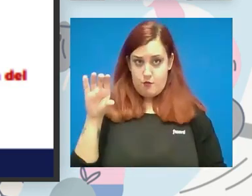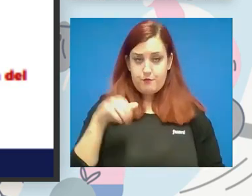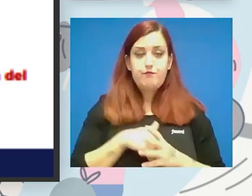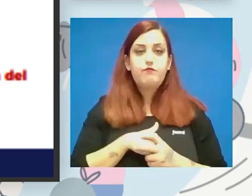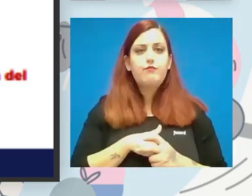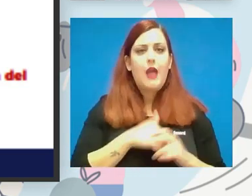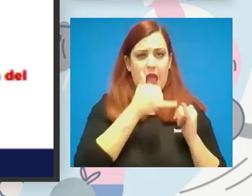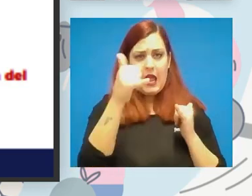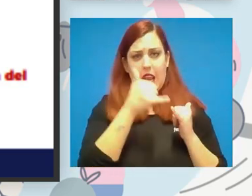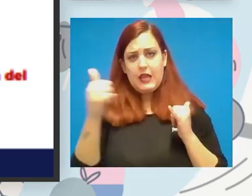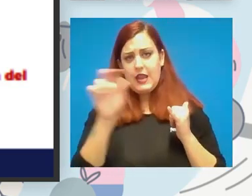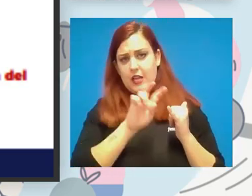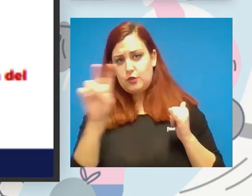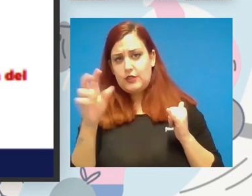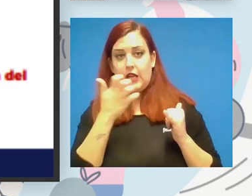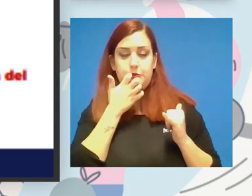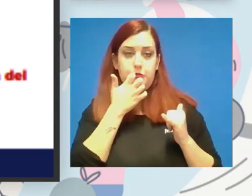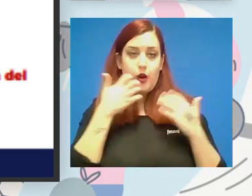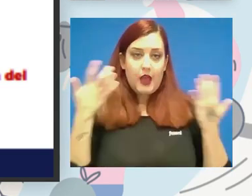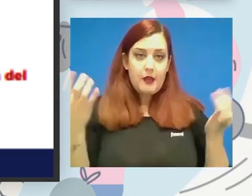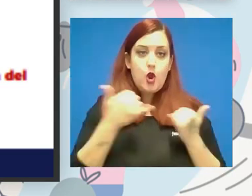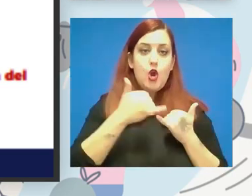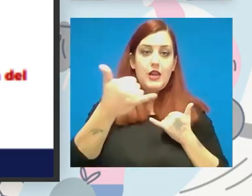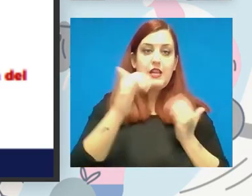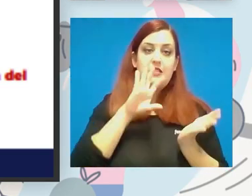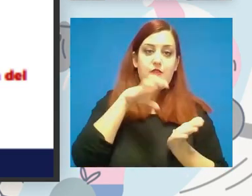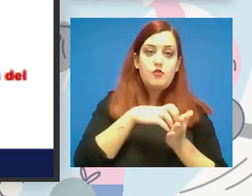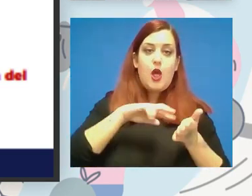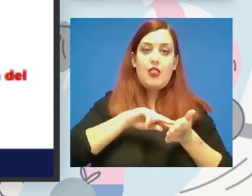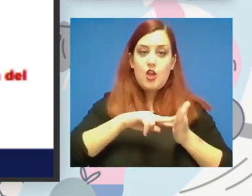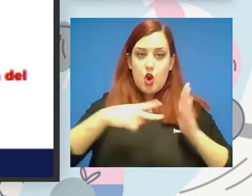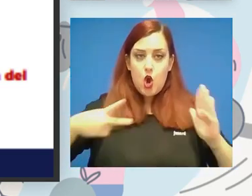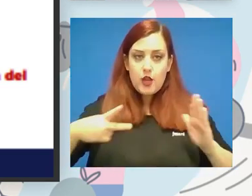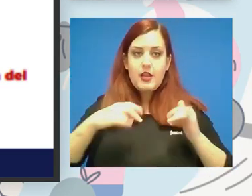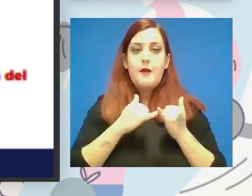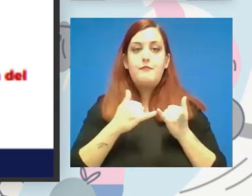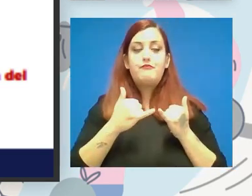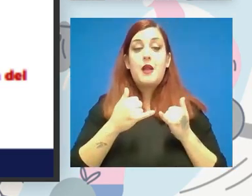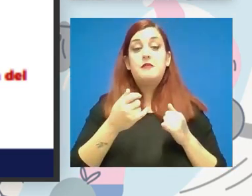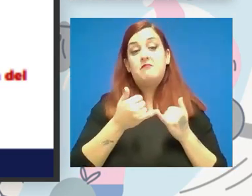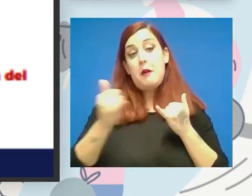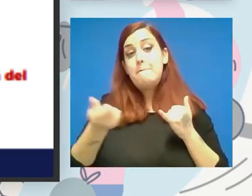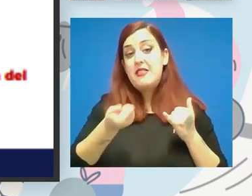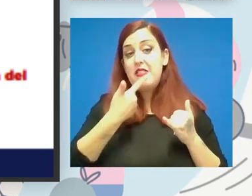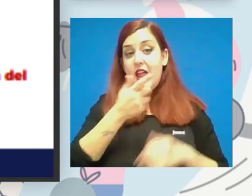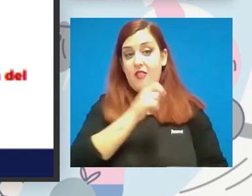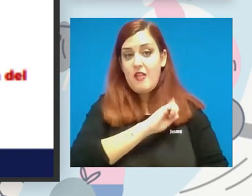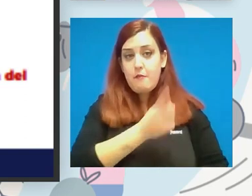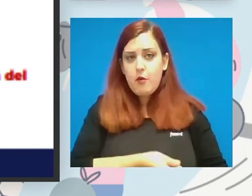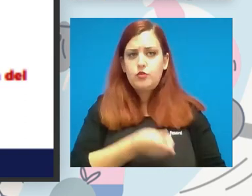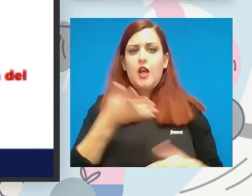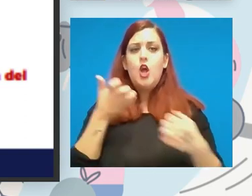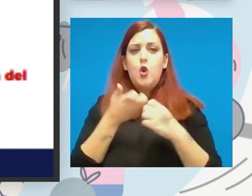que es mejora también a nivel de infraestructuras tecnológicas medicina el deporte digitalización en la lucha contra el dopaje